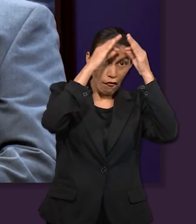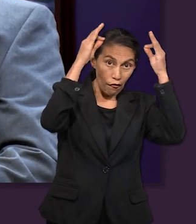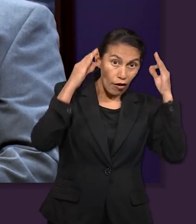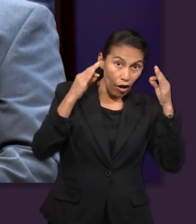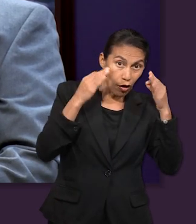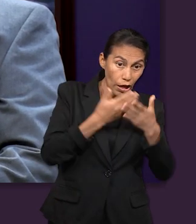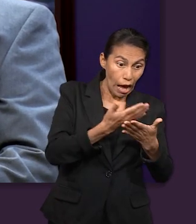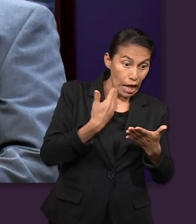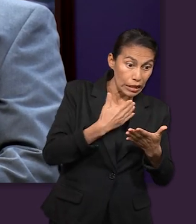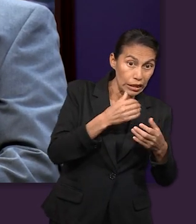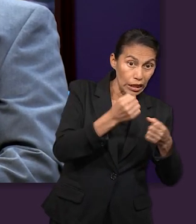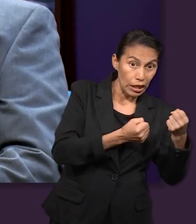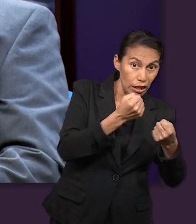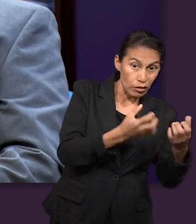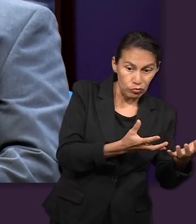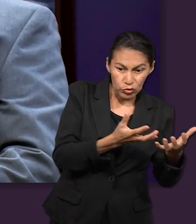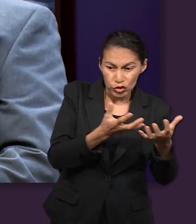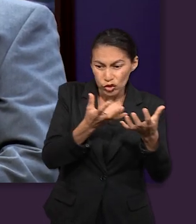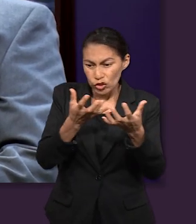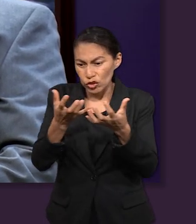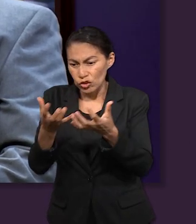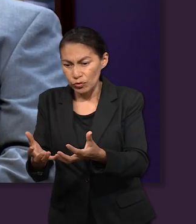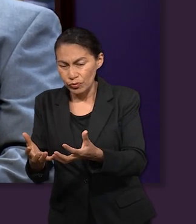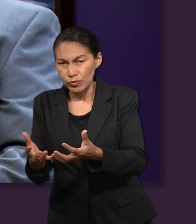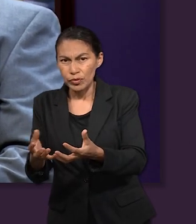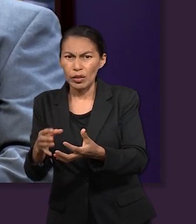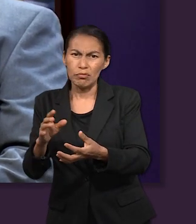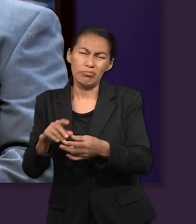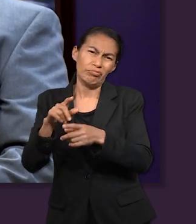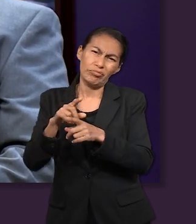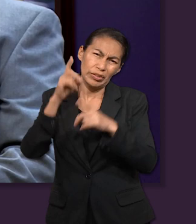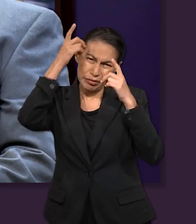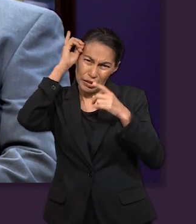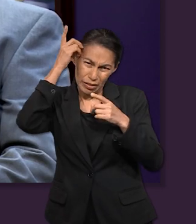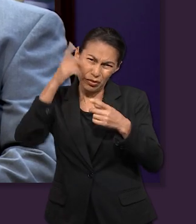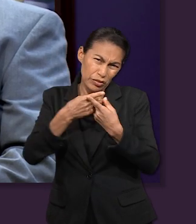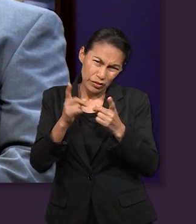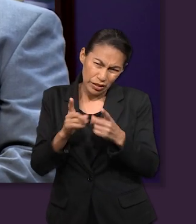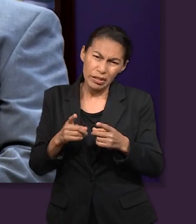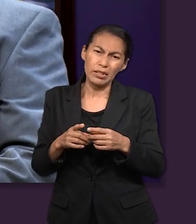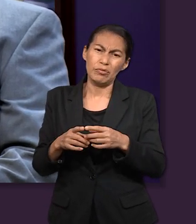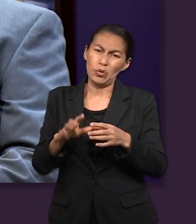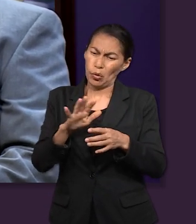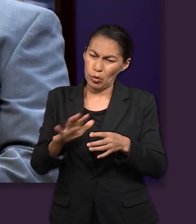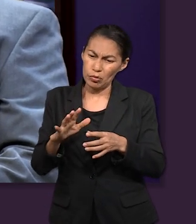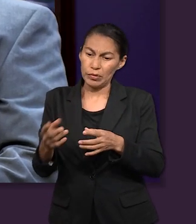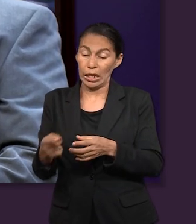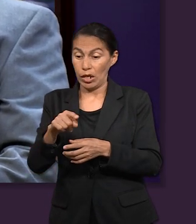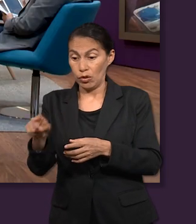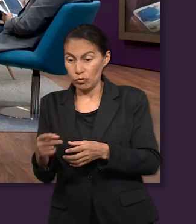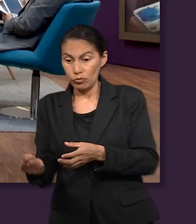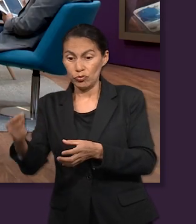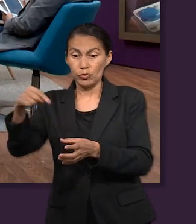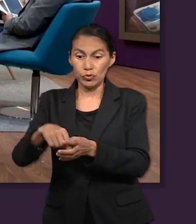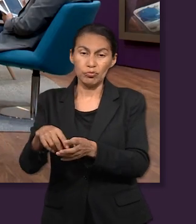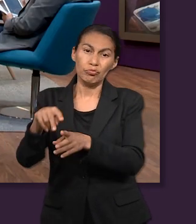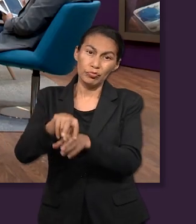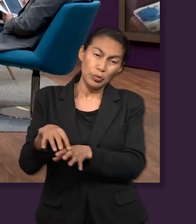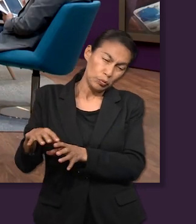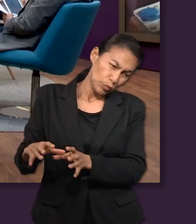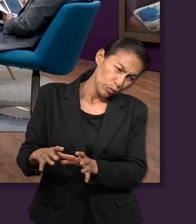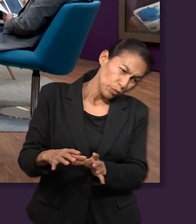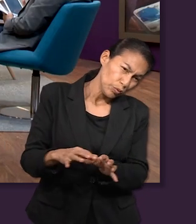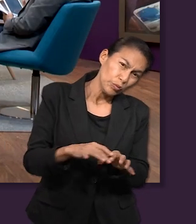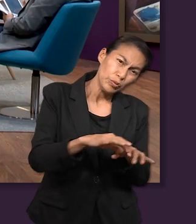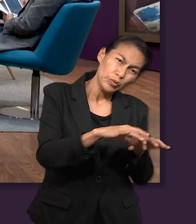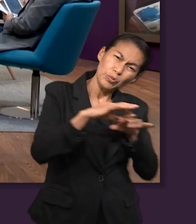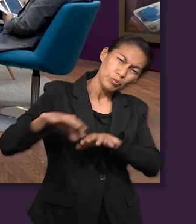carros que el faraón había enviado para llevarlo. Faraón le envía el Uber y le manda todo para que se vayan a Egipto, ¿no?